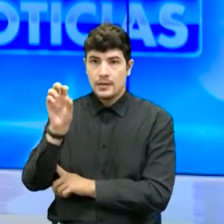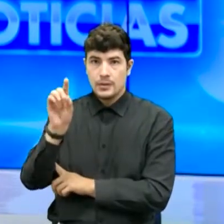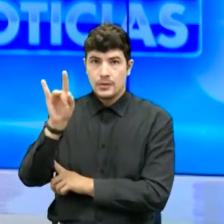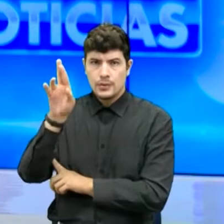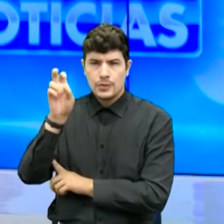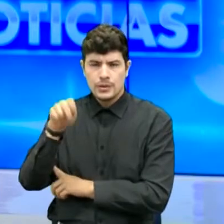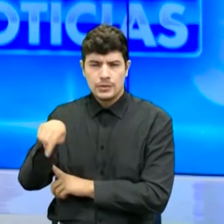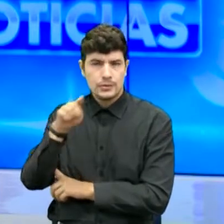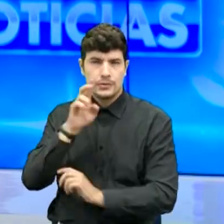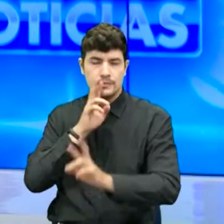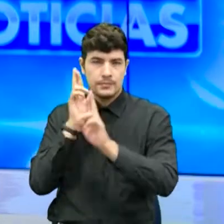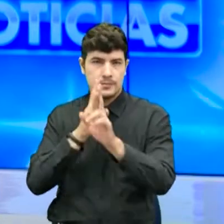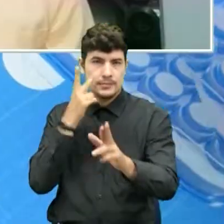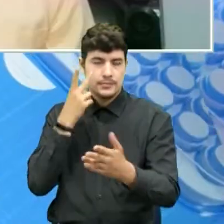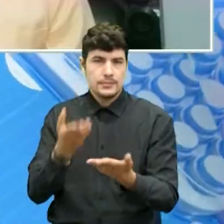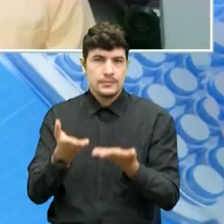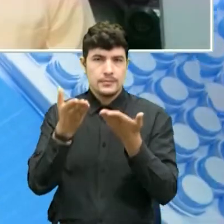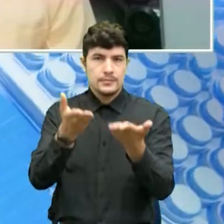educativas? Buenas tardes.